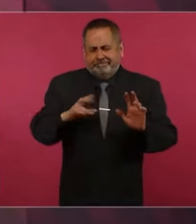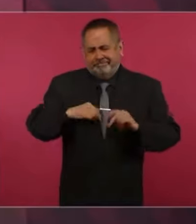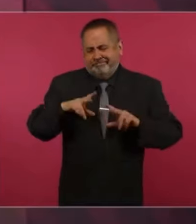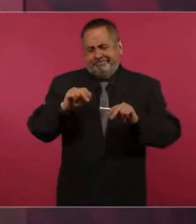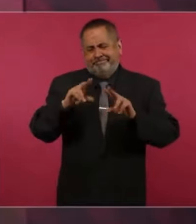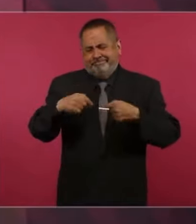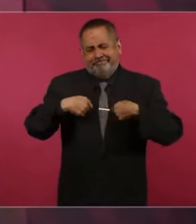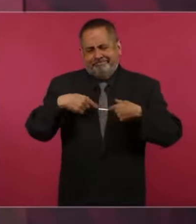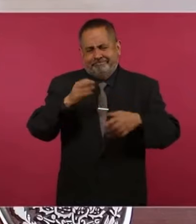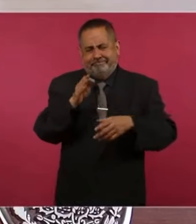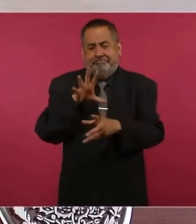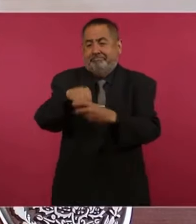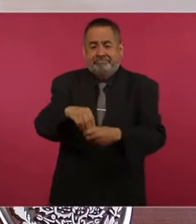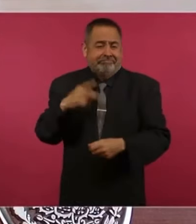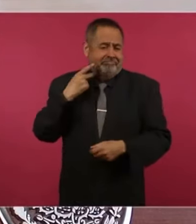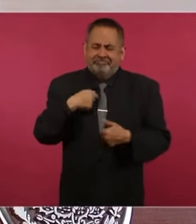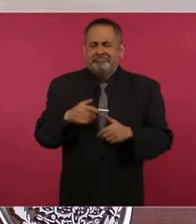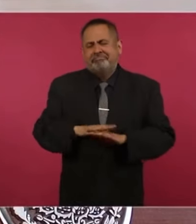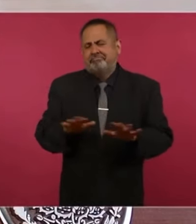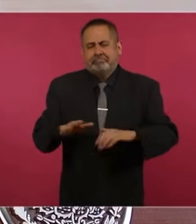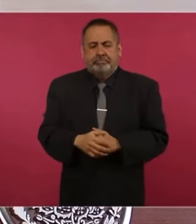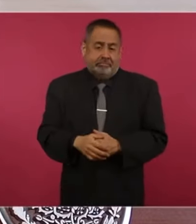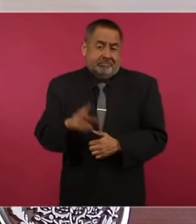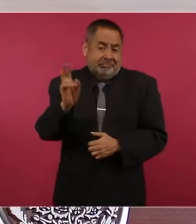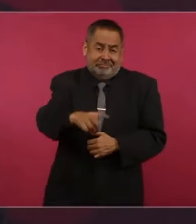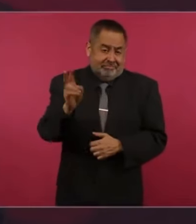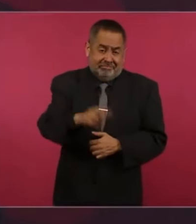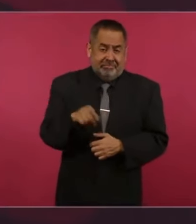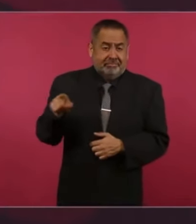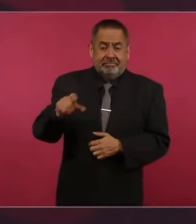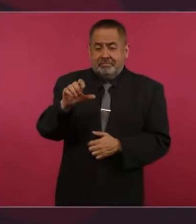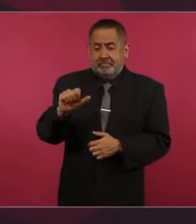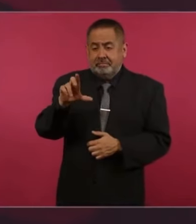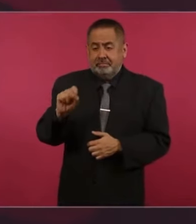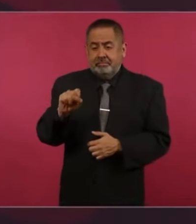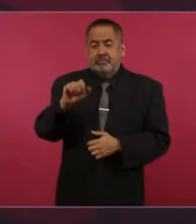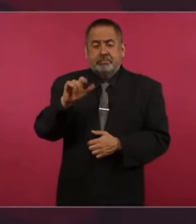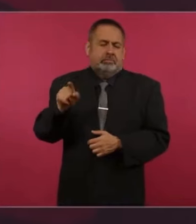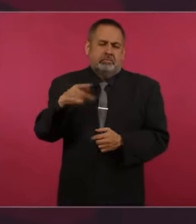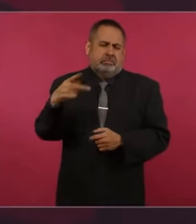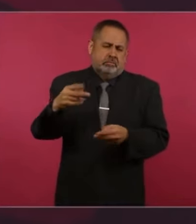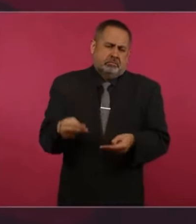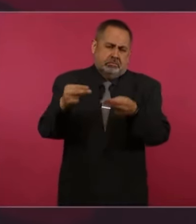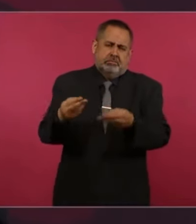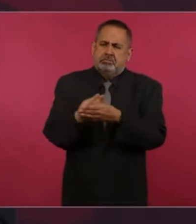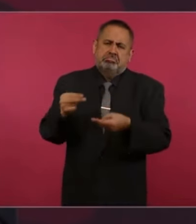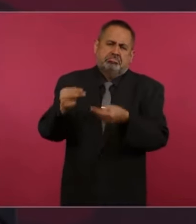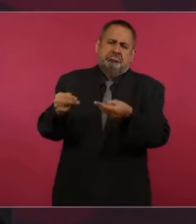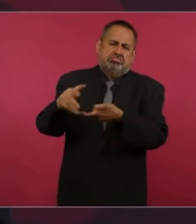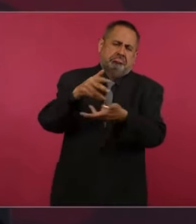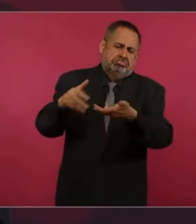estoy en eso. Y en efecto, él se dedica a sus negocios